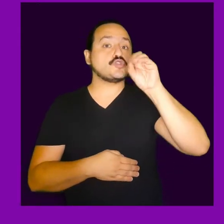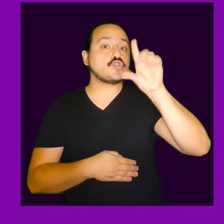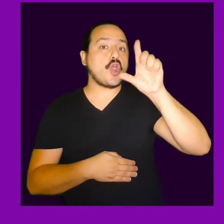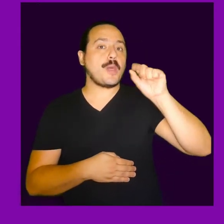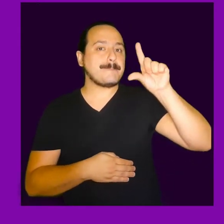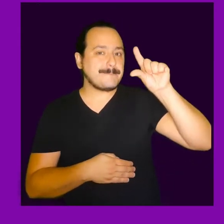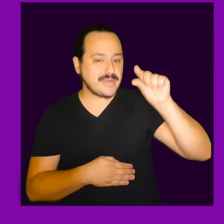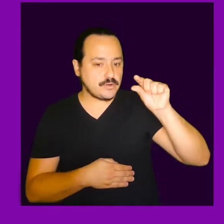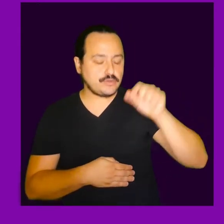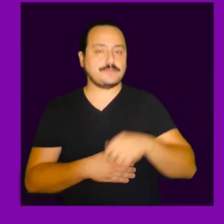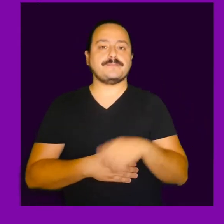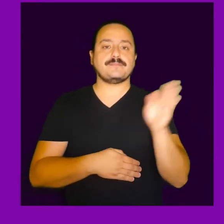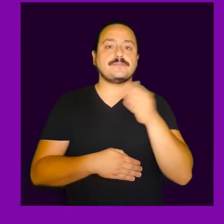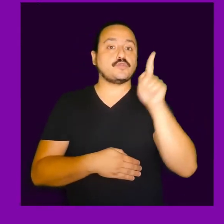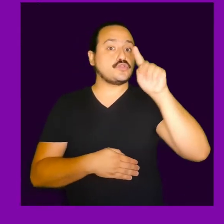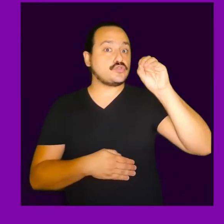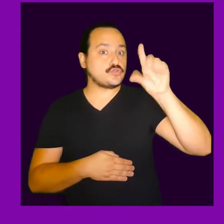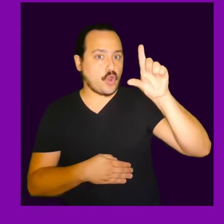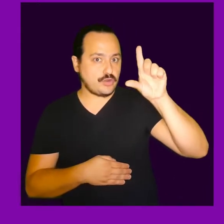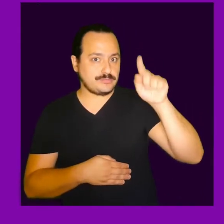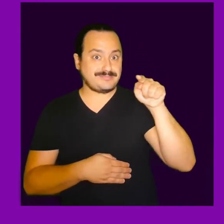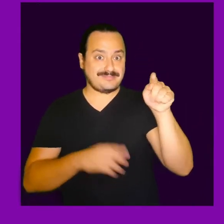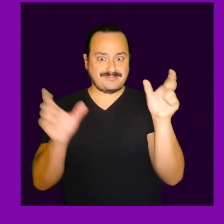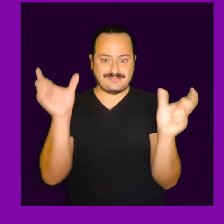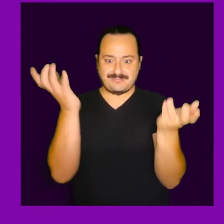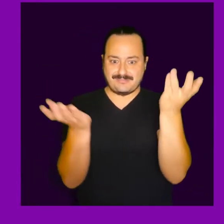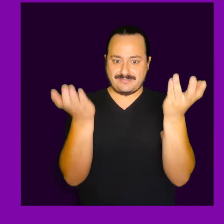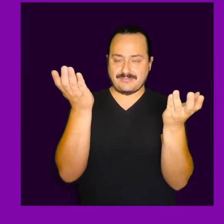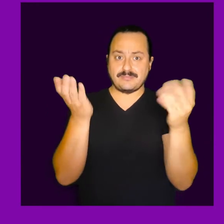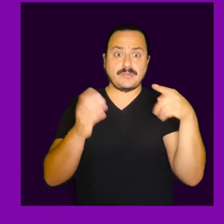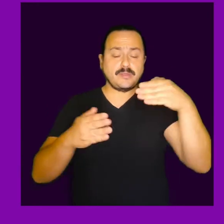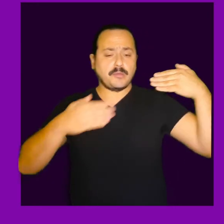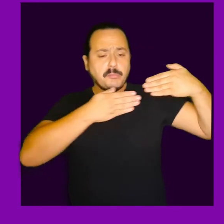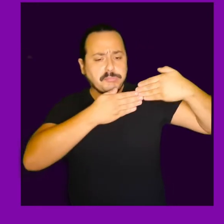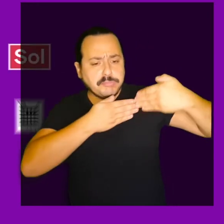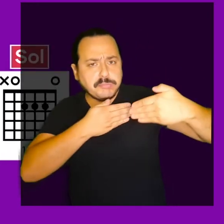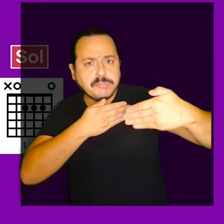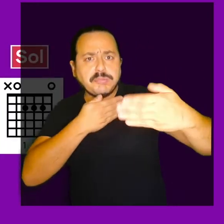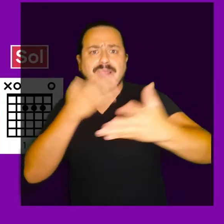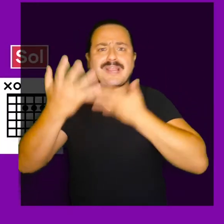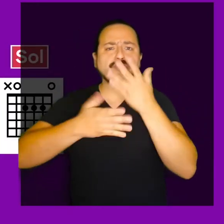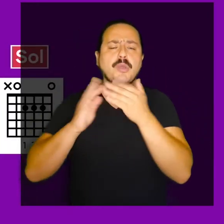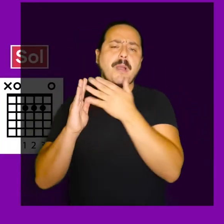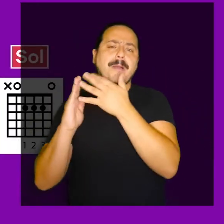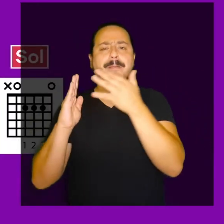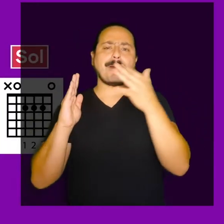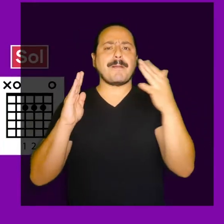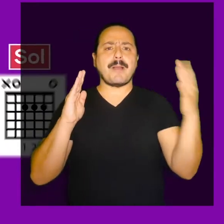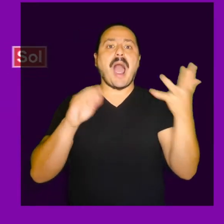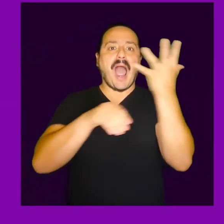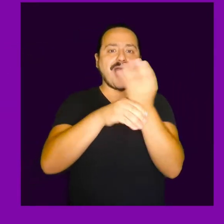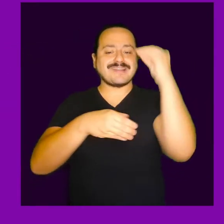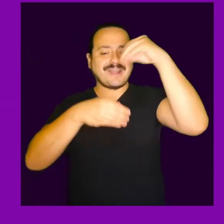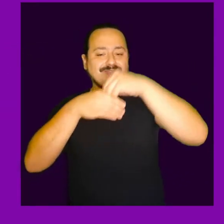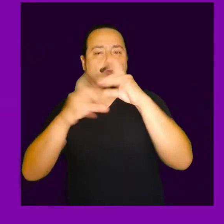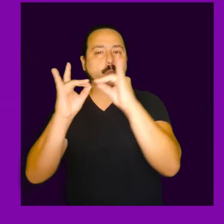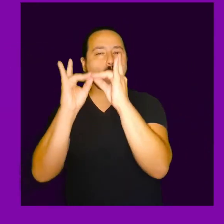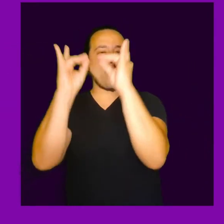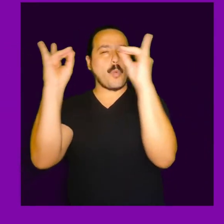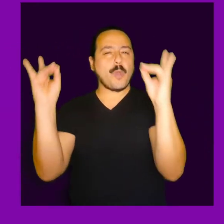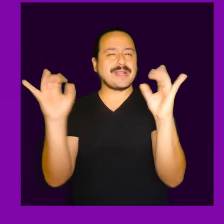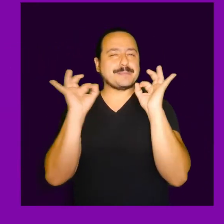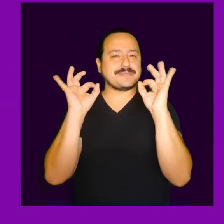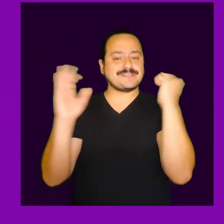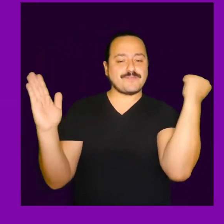re, sol sostenido menor, sol. Durante toda la